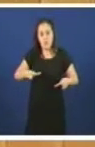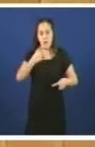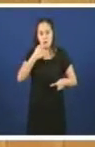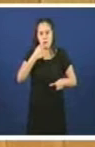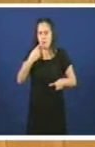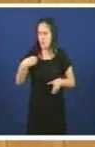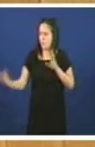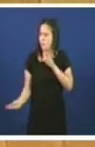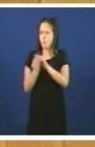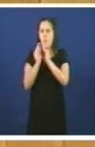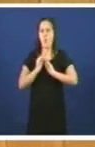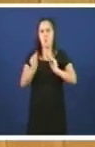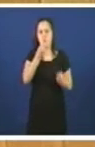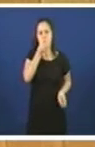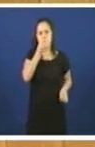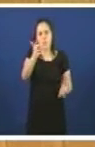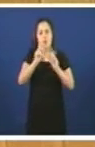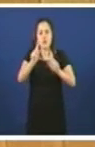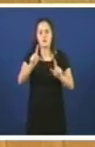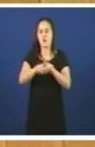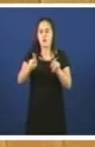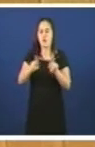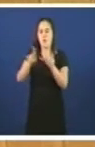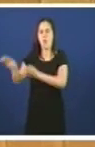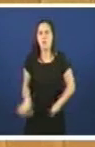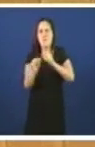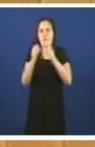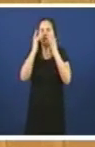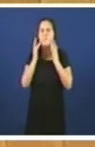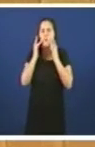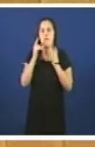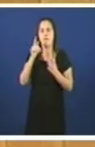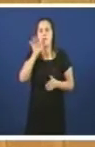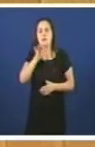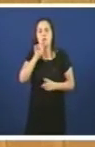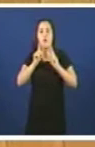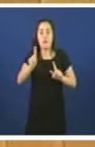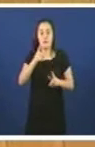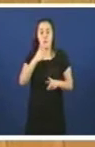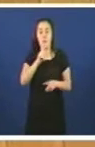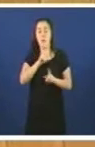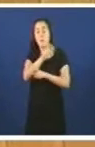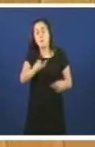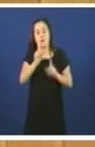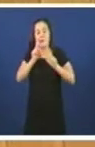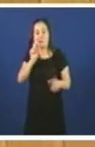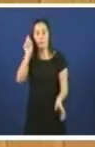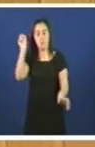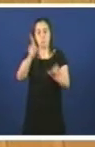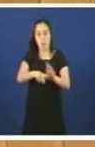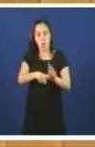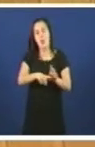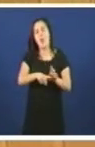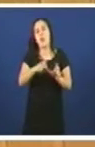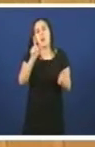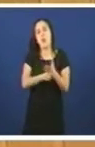apocalíptico non lle fai ben o galego ninguén se apunta a unha lingua que morre o único mensase que lle fai dano a nosa lingua